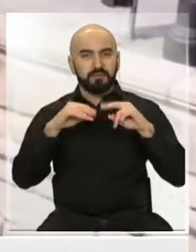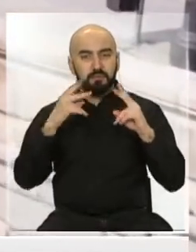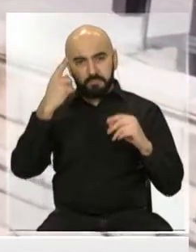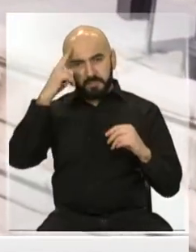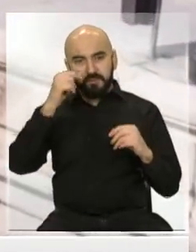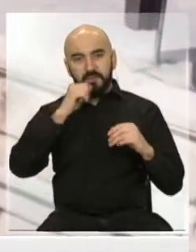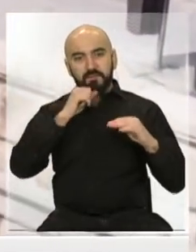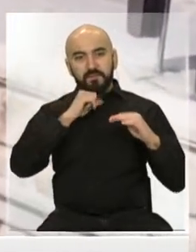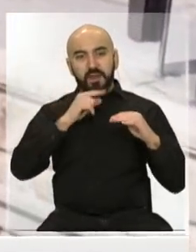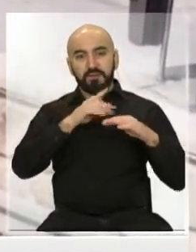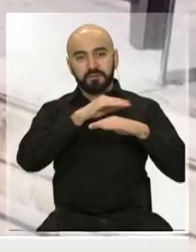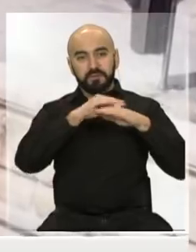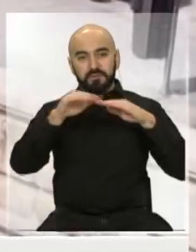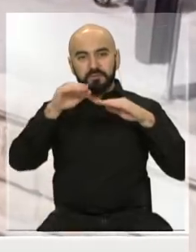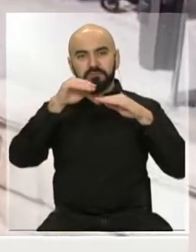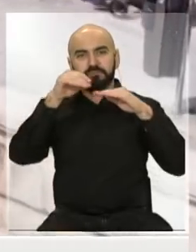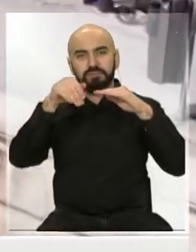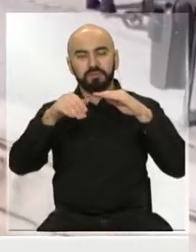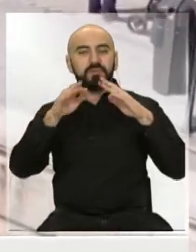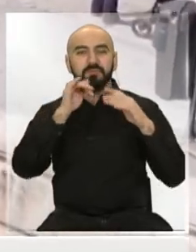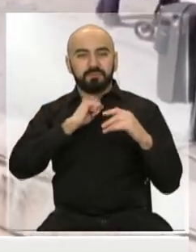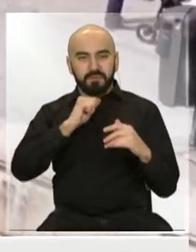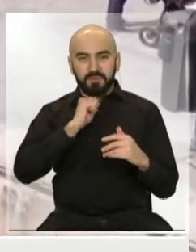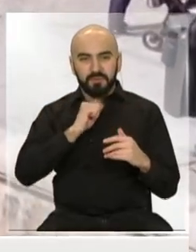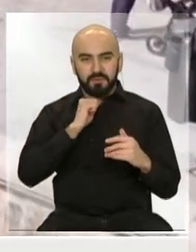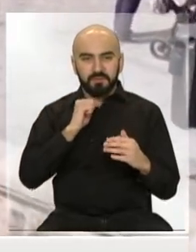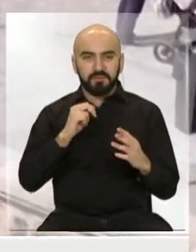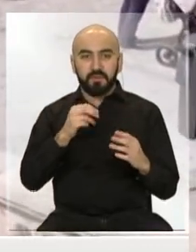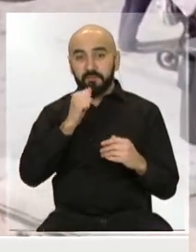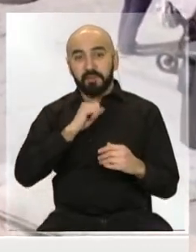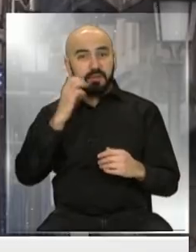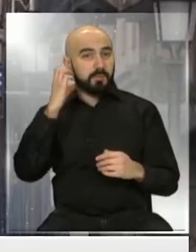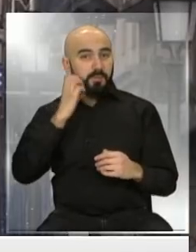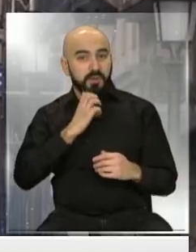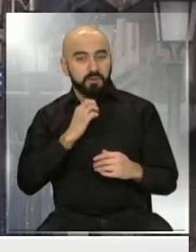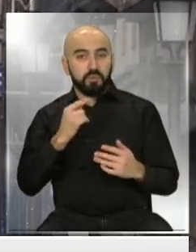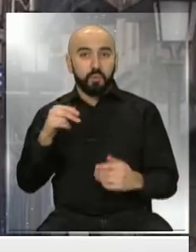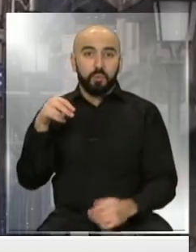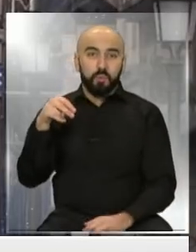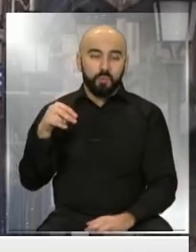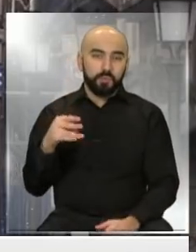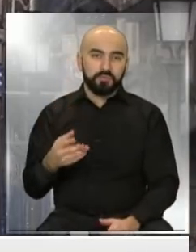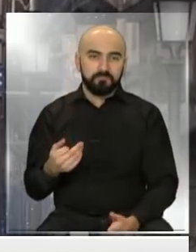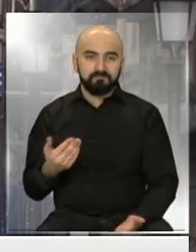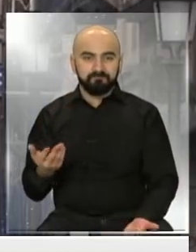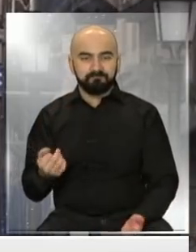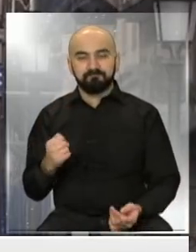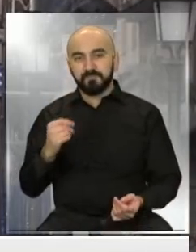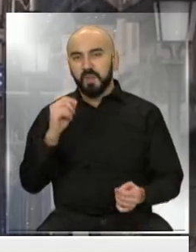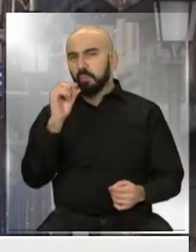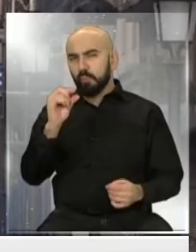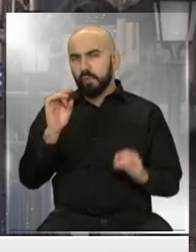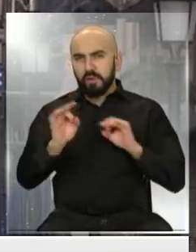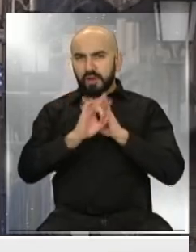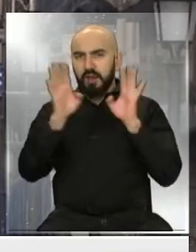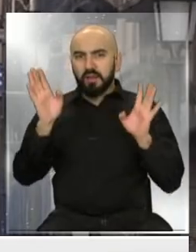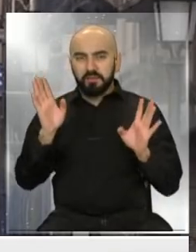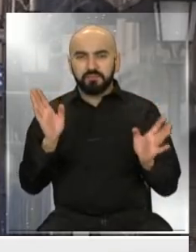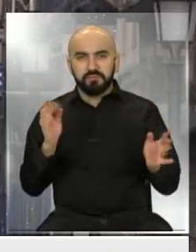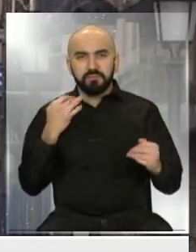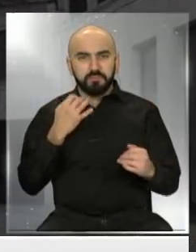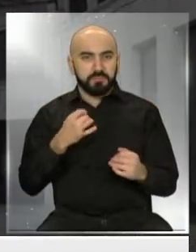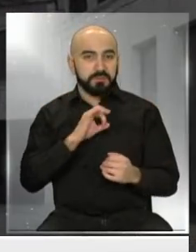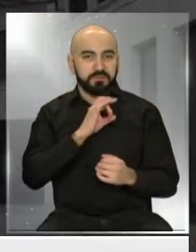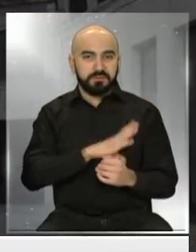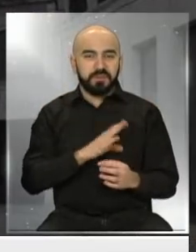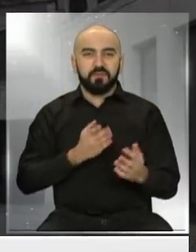se habla de aplanar la curva, si todavía tenemos que pasar el mes de mayo, y sobre todo junio. Exacto. Y hay poca claridad también. Acá, en Chile, se van